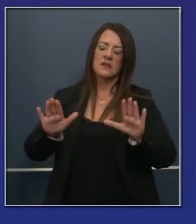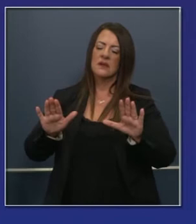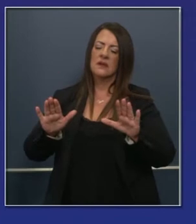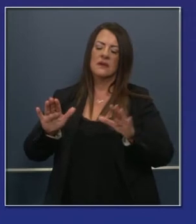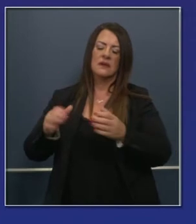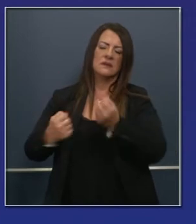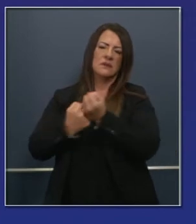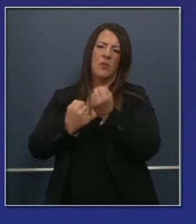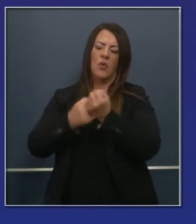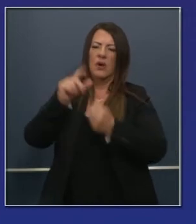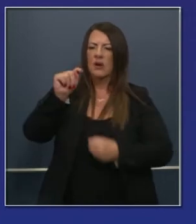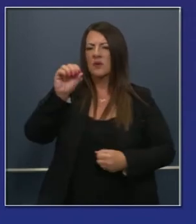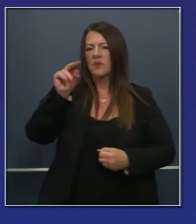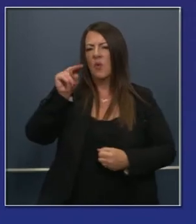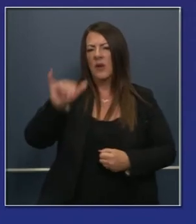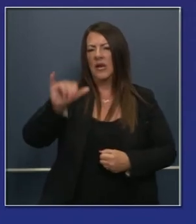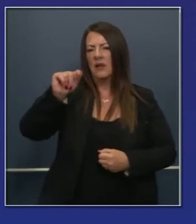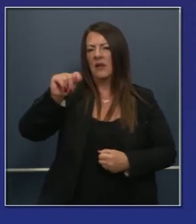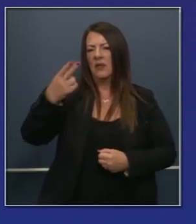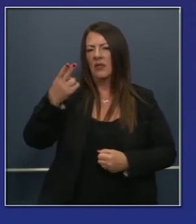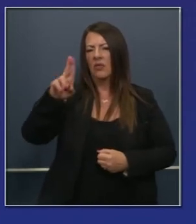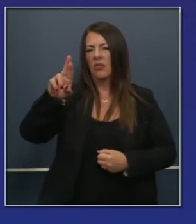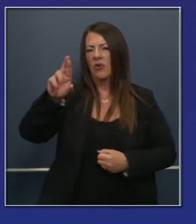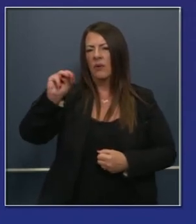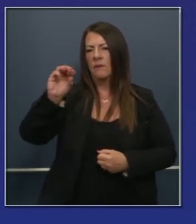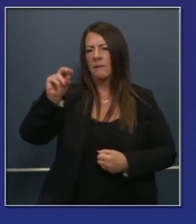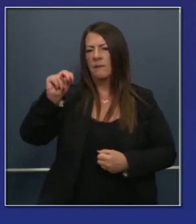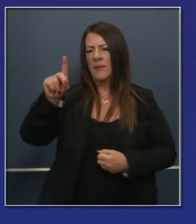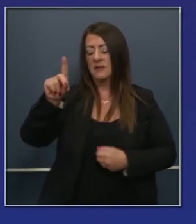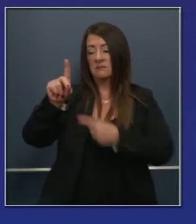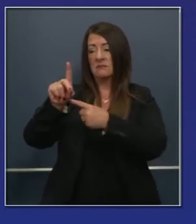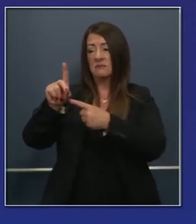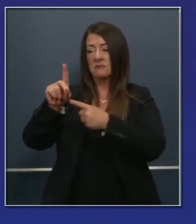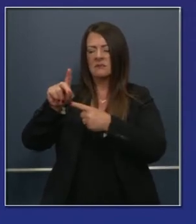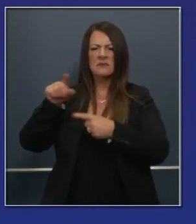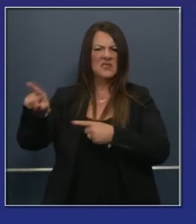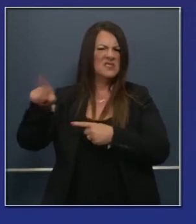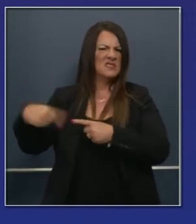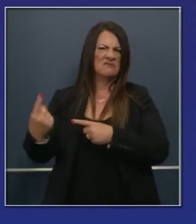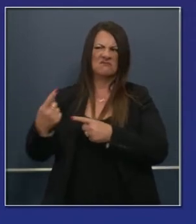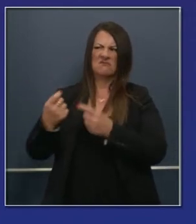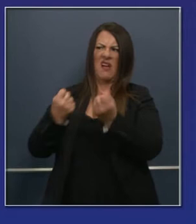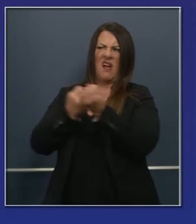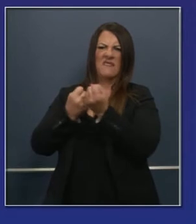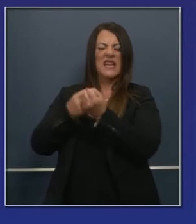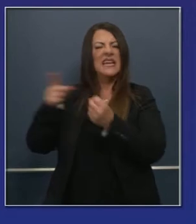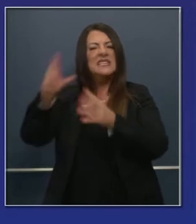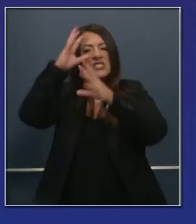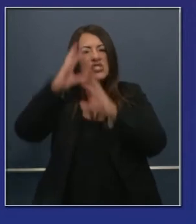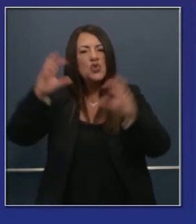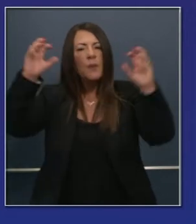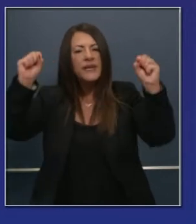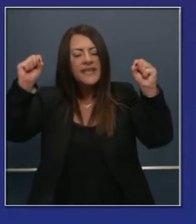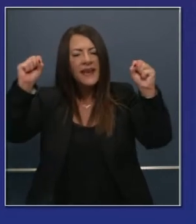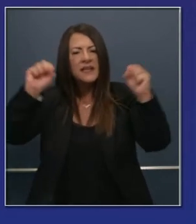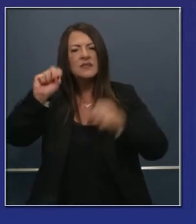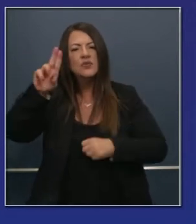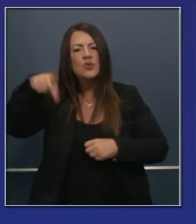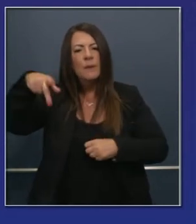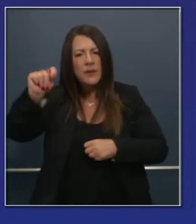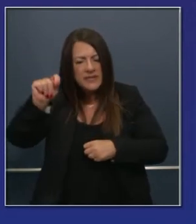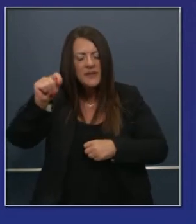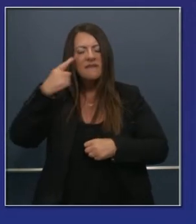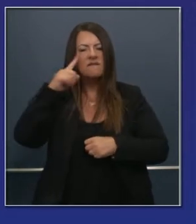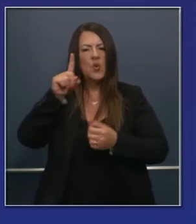importante. Tony Thurman ha sido un defensor incansable como sorprendente de